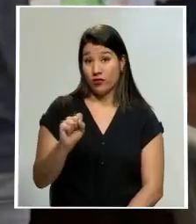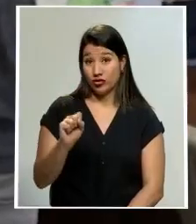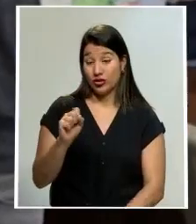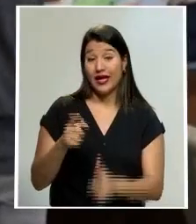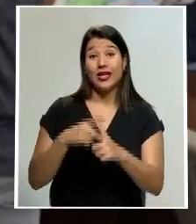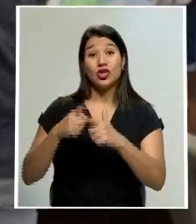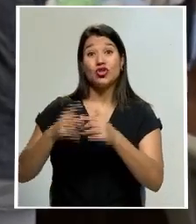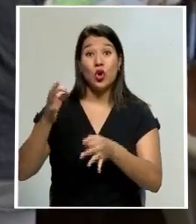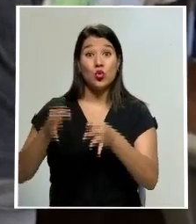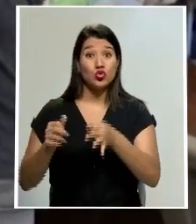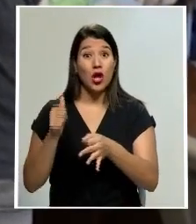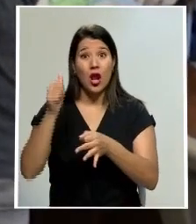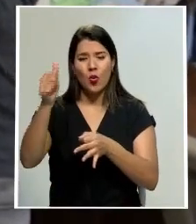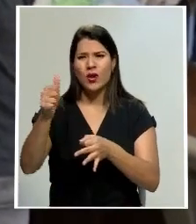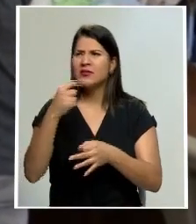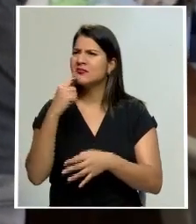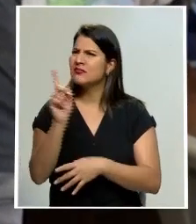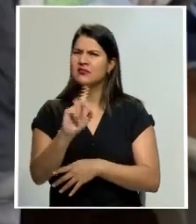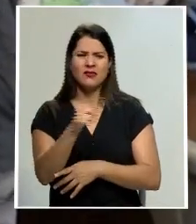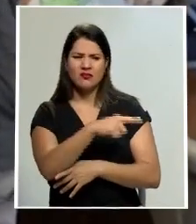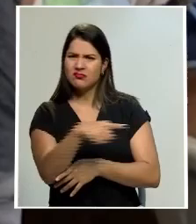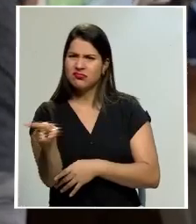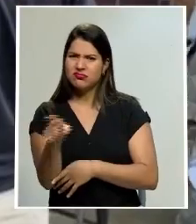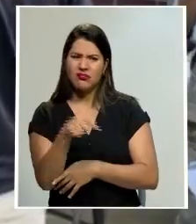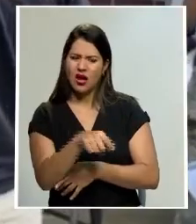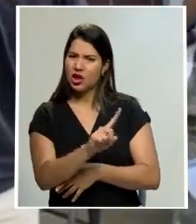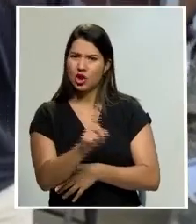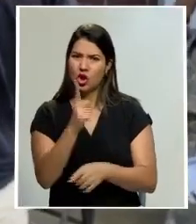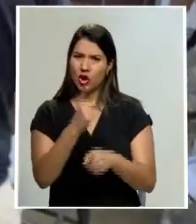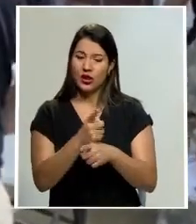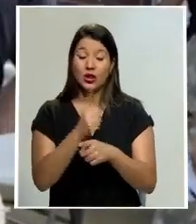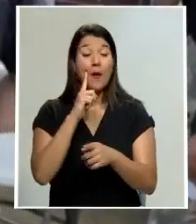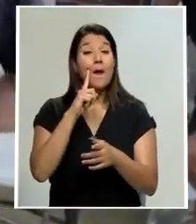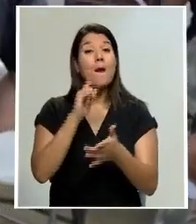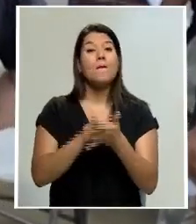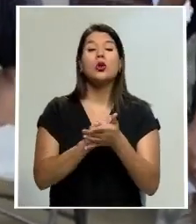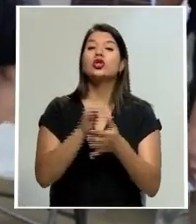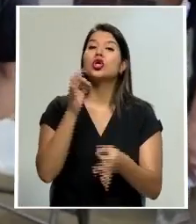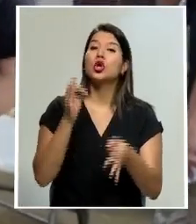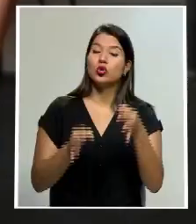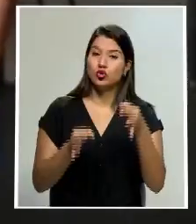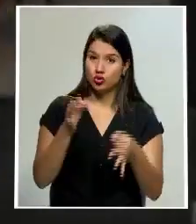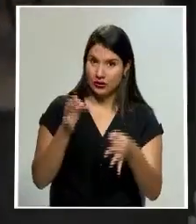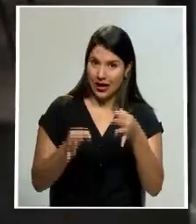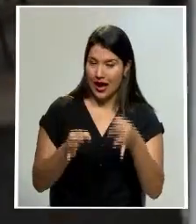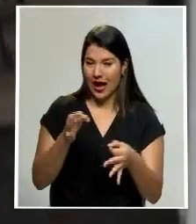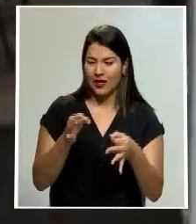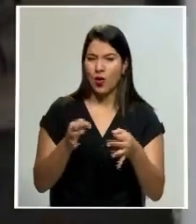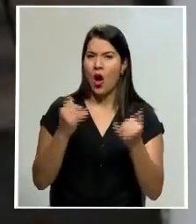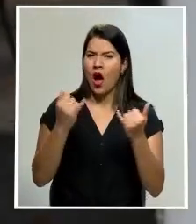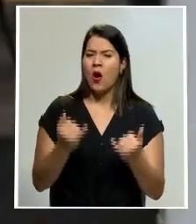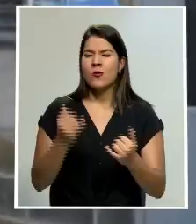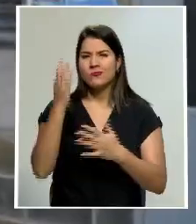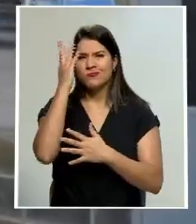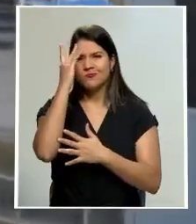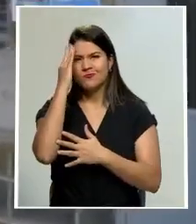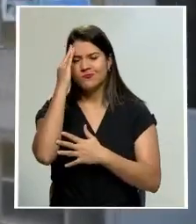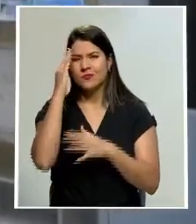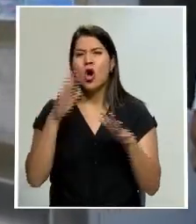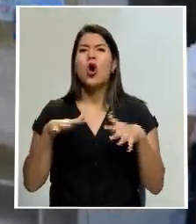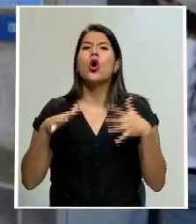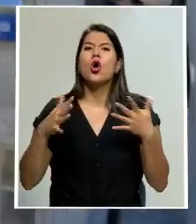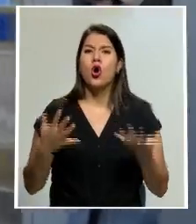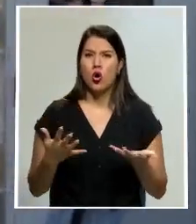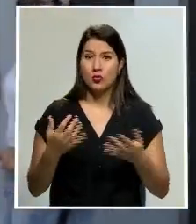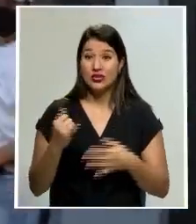Arajuela les ordenara sacarlos de ese espacio. Por esa razón el juzgado de ejecución de la pena ven con preocupación cómo teniendo 1